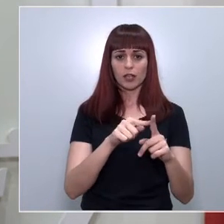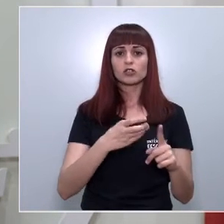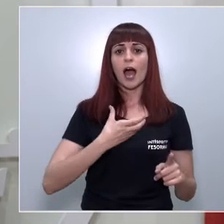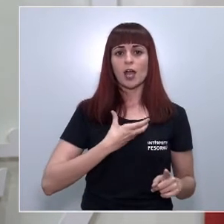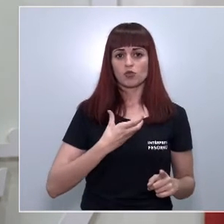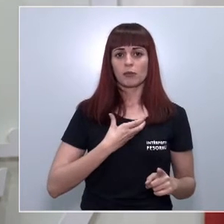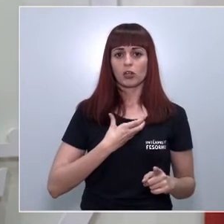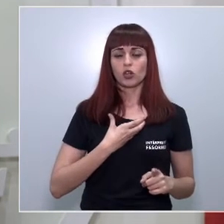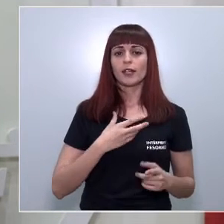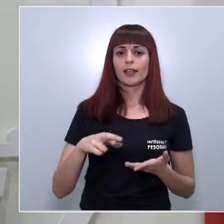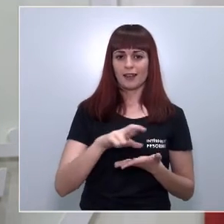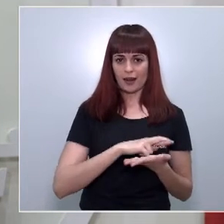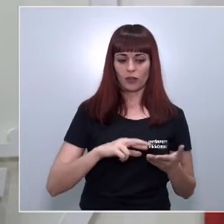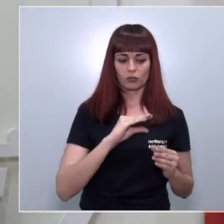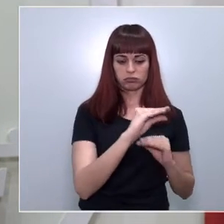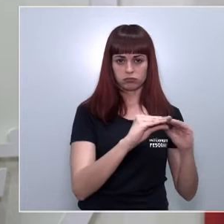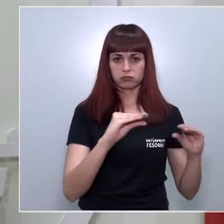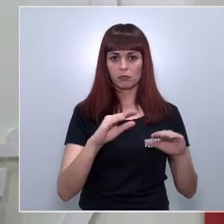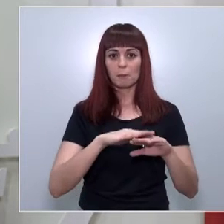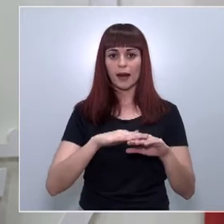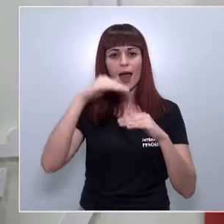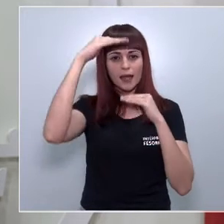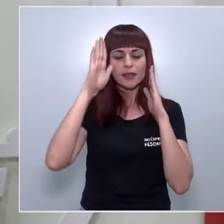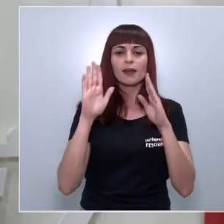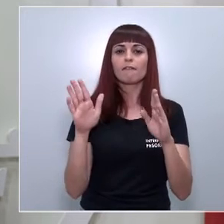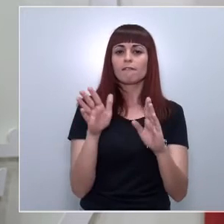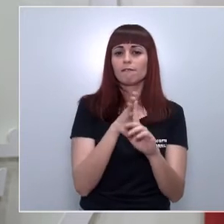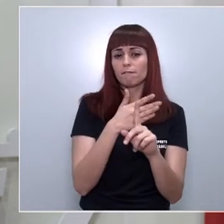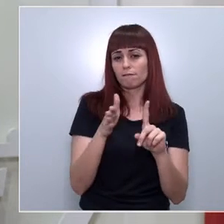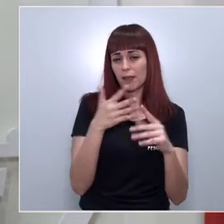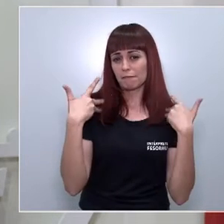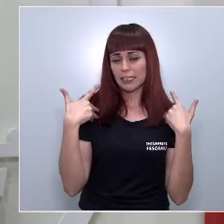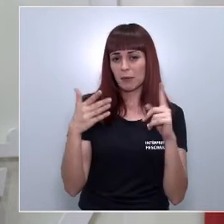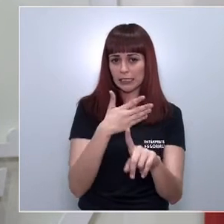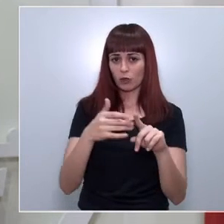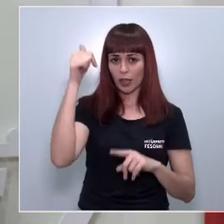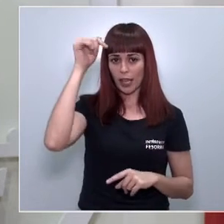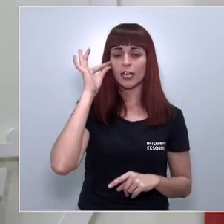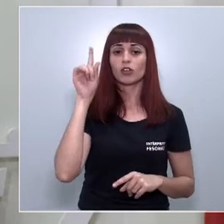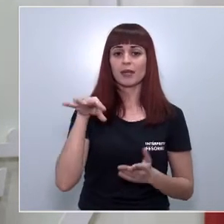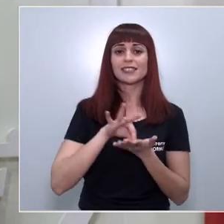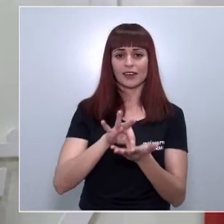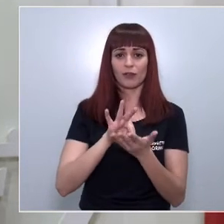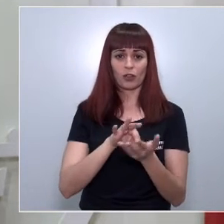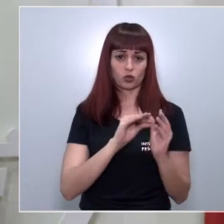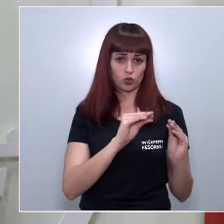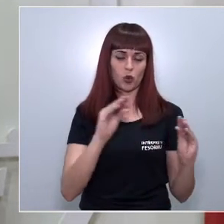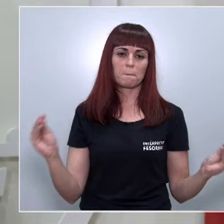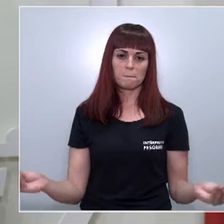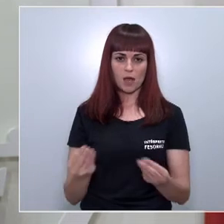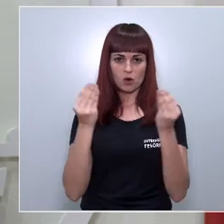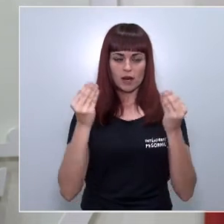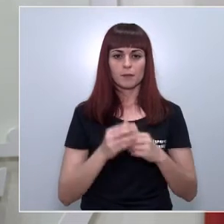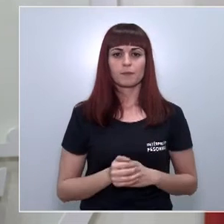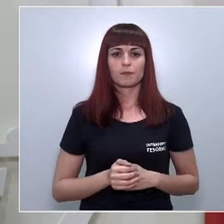ayuntamientos de la región para atender a las víctimas de violencia de género y mejorar los servicios que prestan. Con el